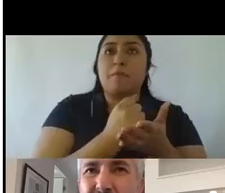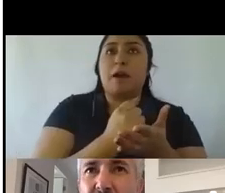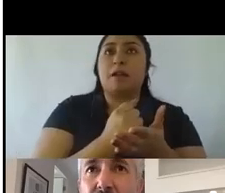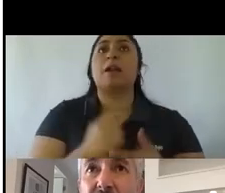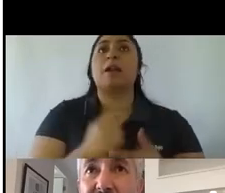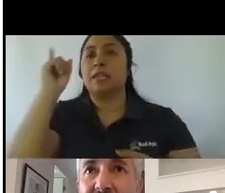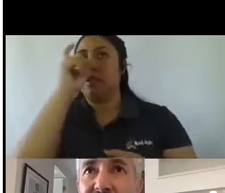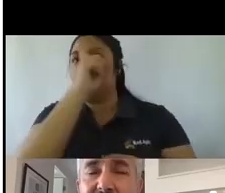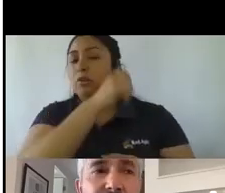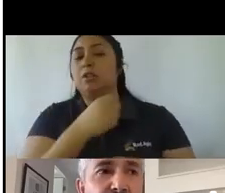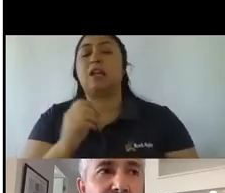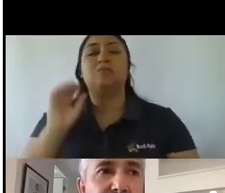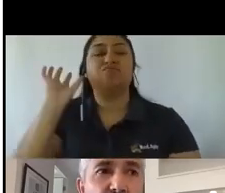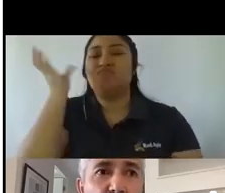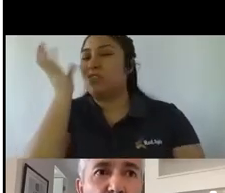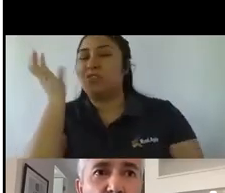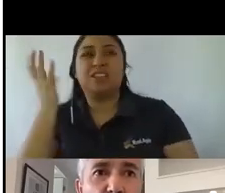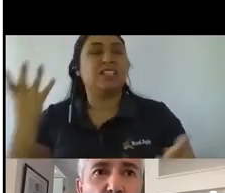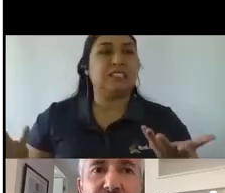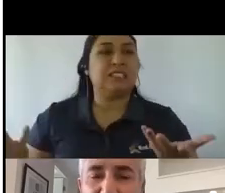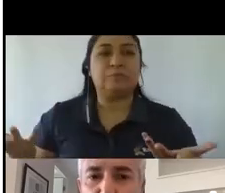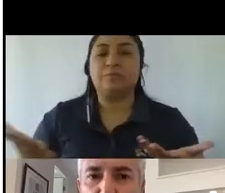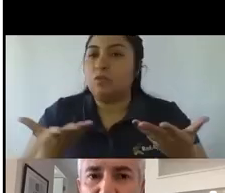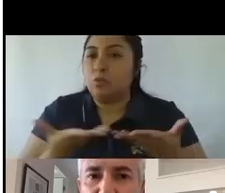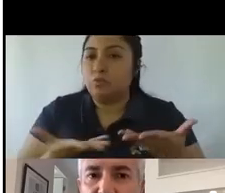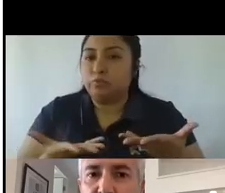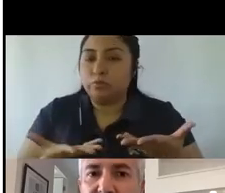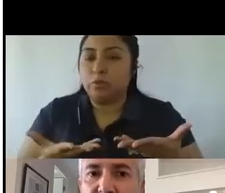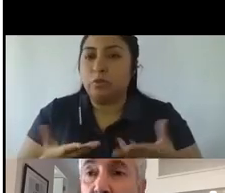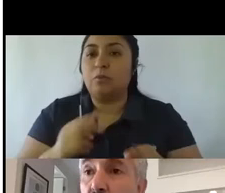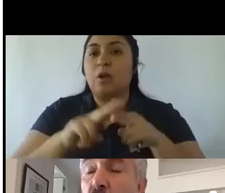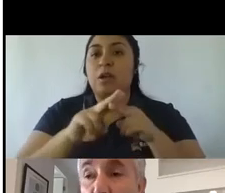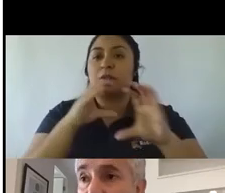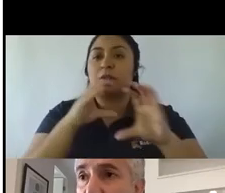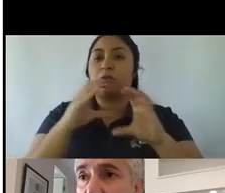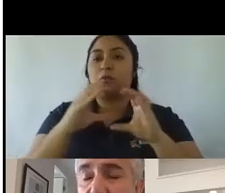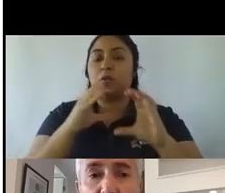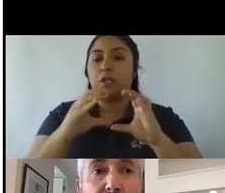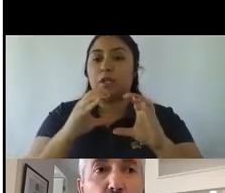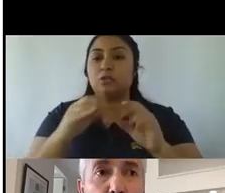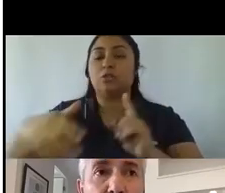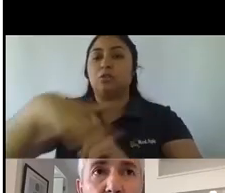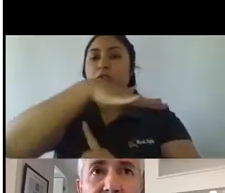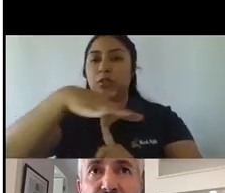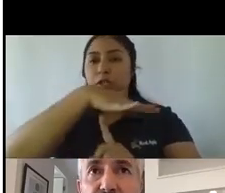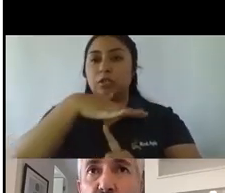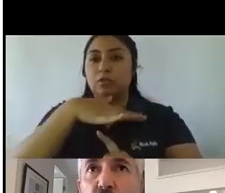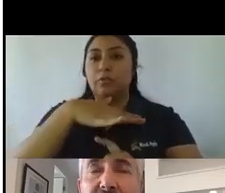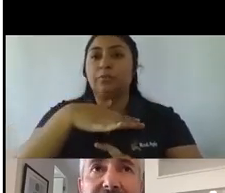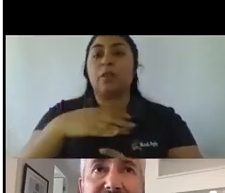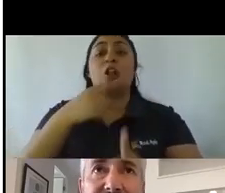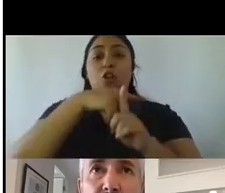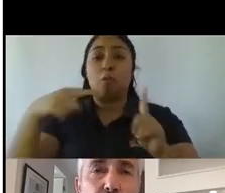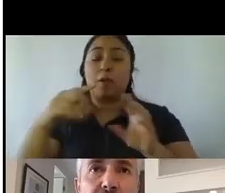entender bastante bien cómo hacemos comunicación en este contexto, los medios sintieron el golpe, lo que significó